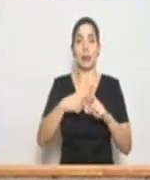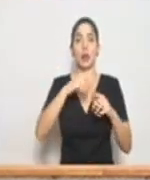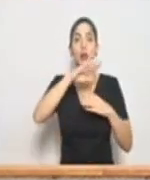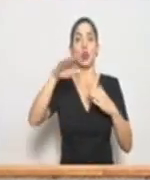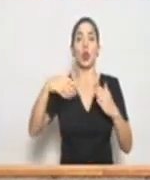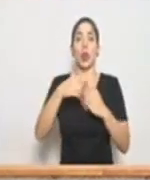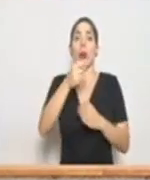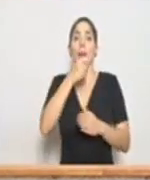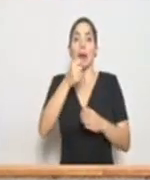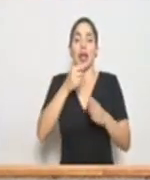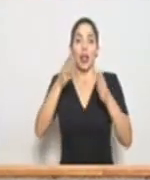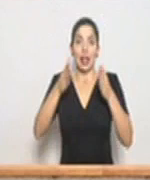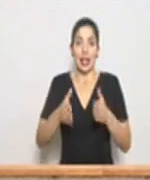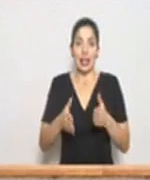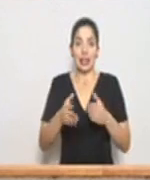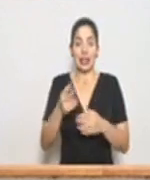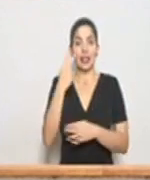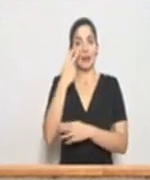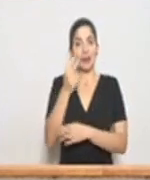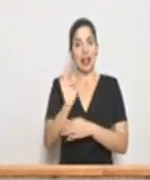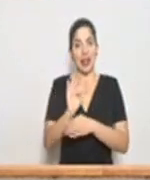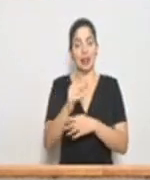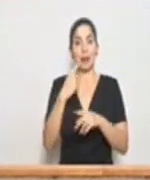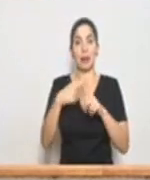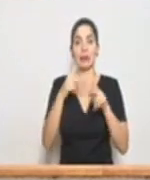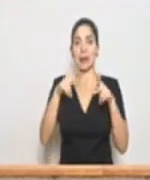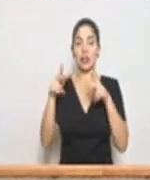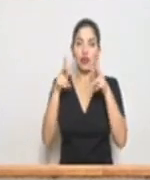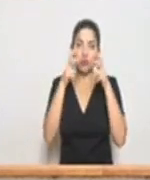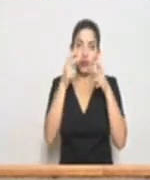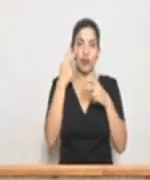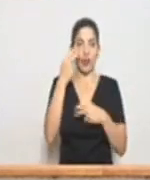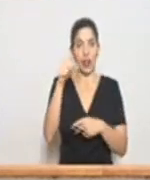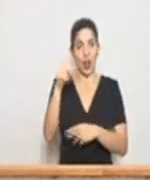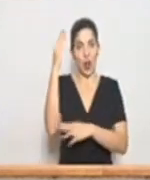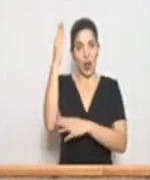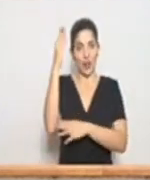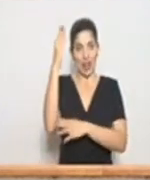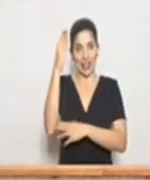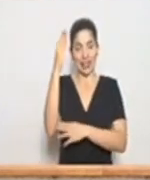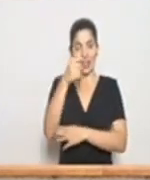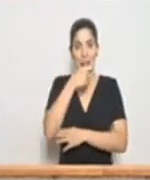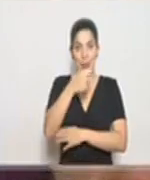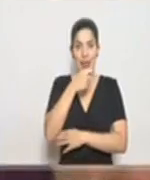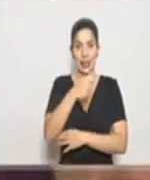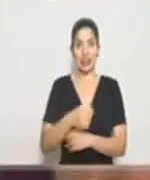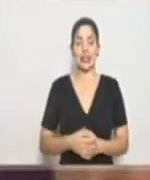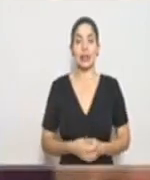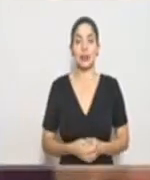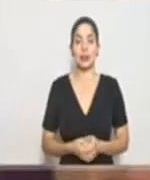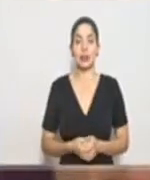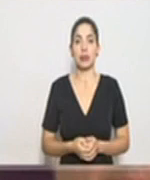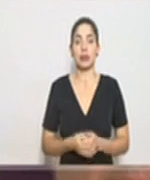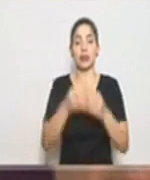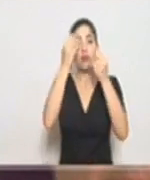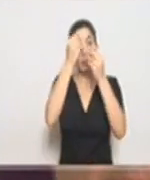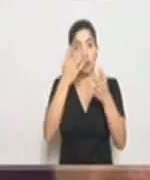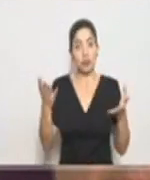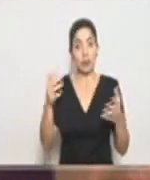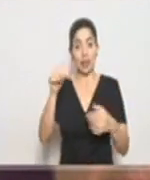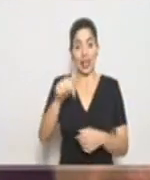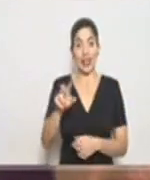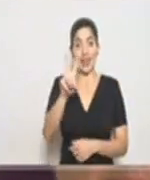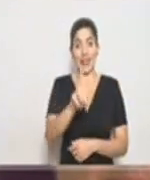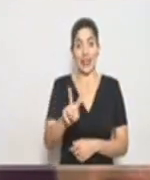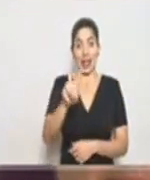periodistas, televidentes y oyentes que están siguiendo esta conferencia de prensa. Anunciamos que este